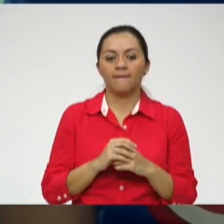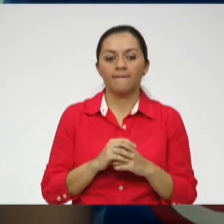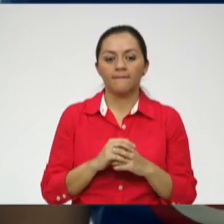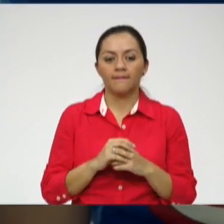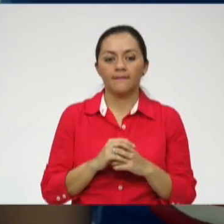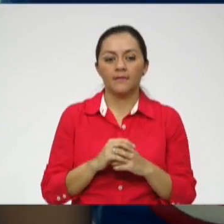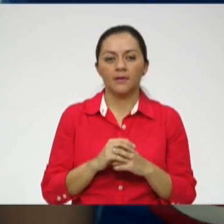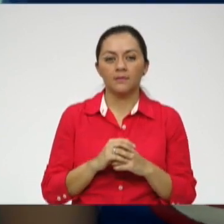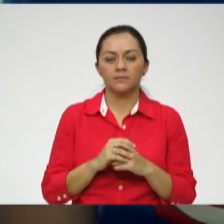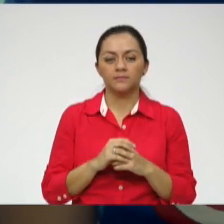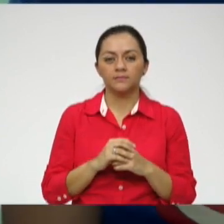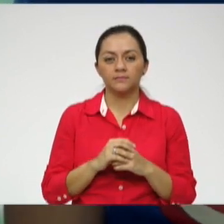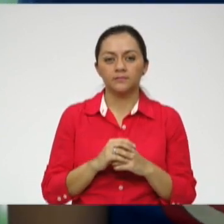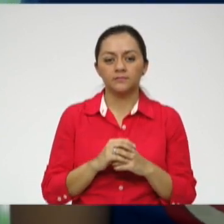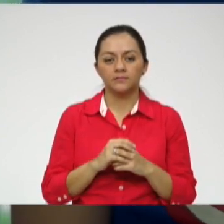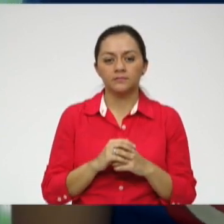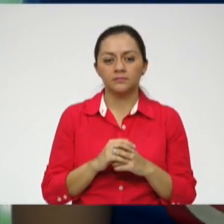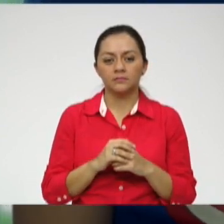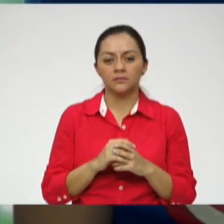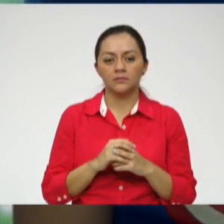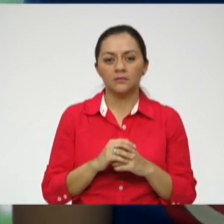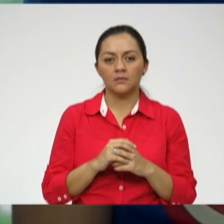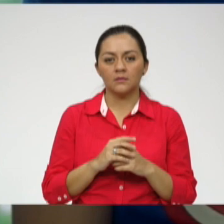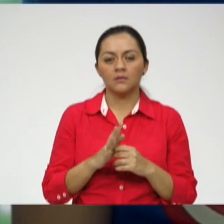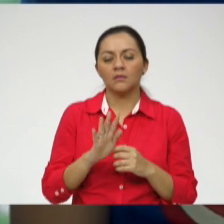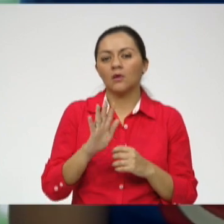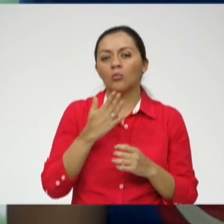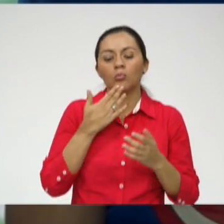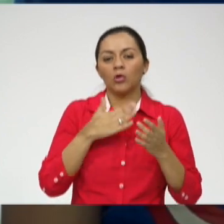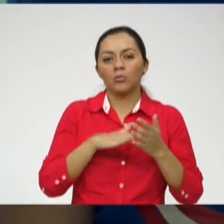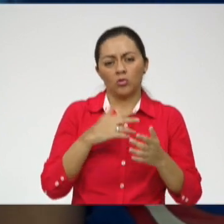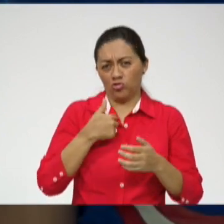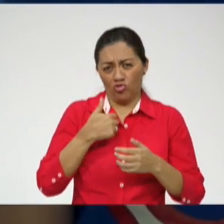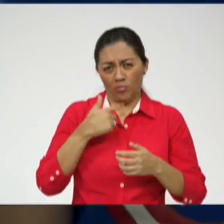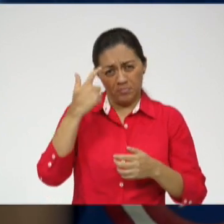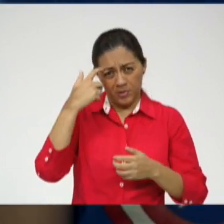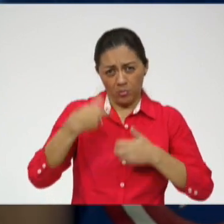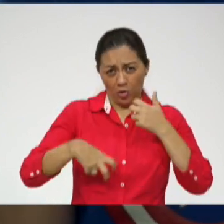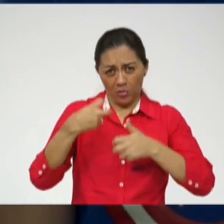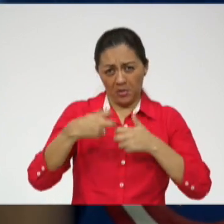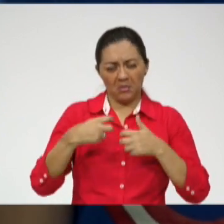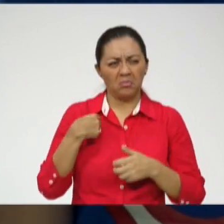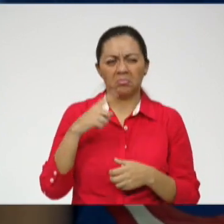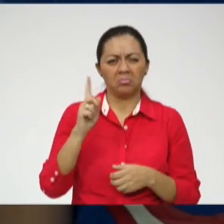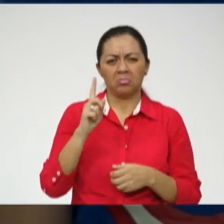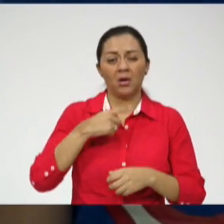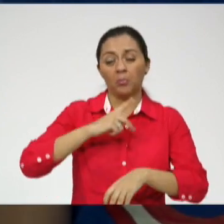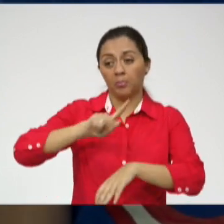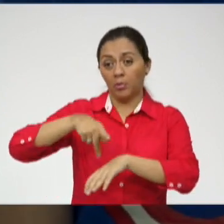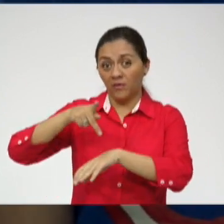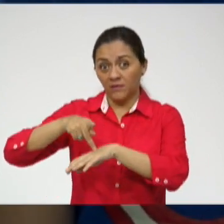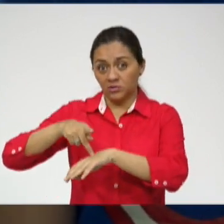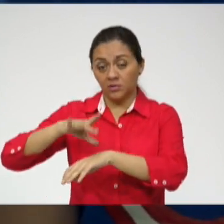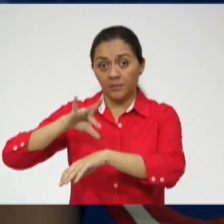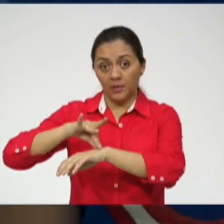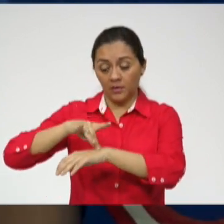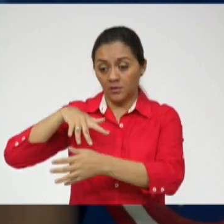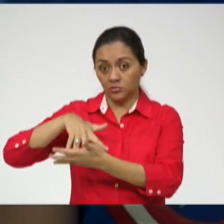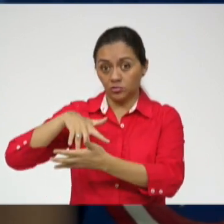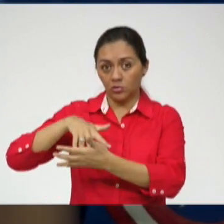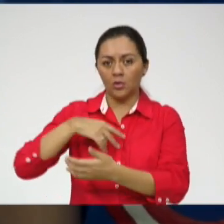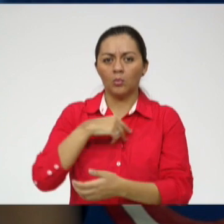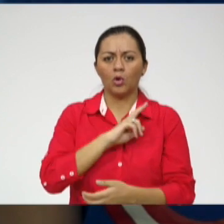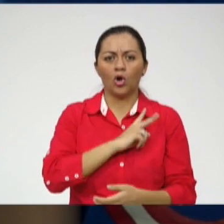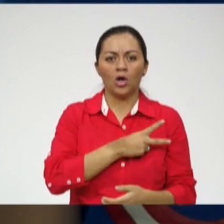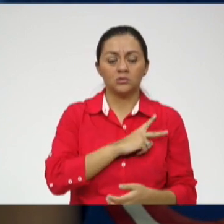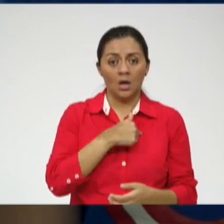yo creo que no voy a tener tanto problema por el hecho de que mi profesión y mi vocación... Mi otra vocación se